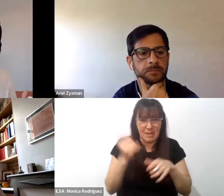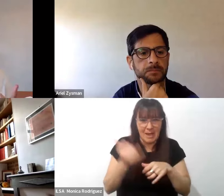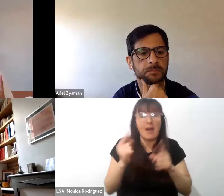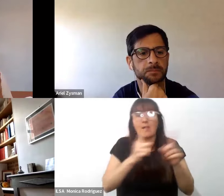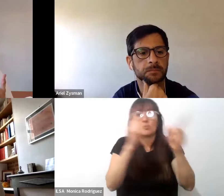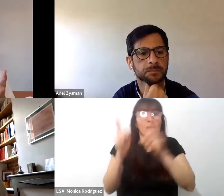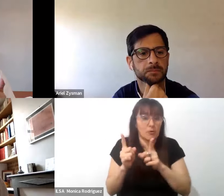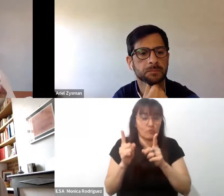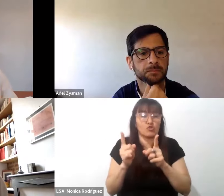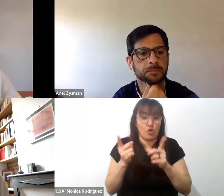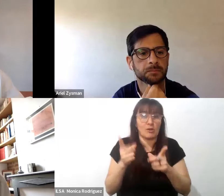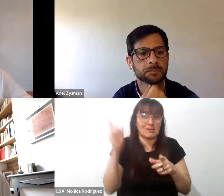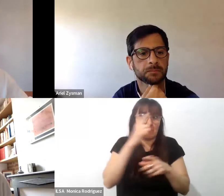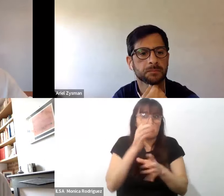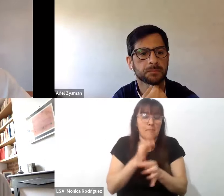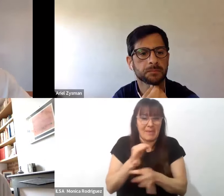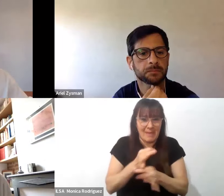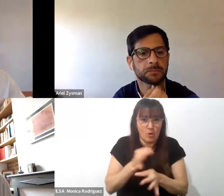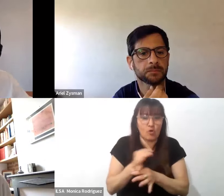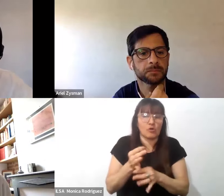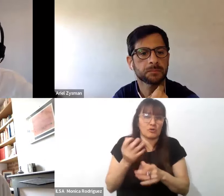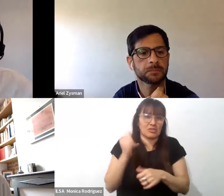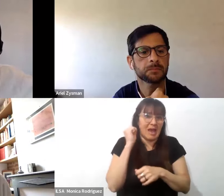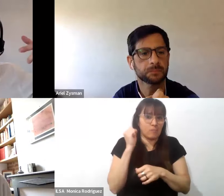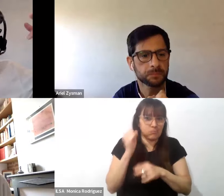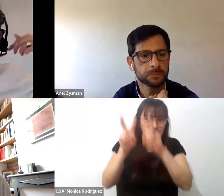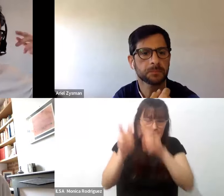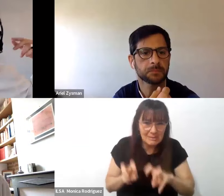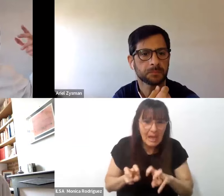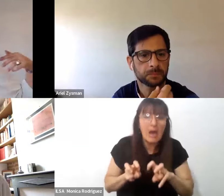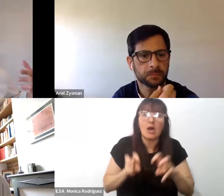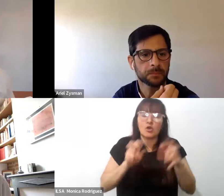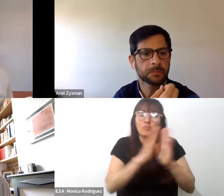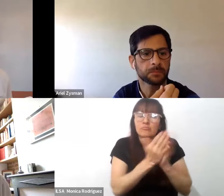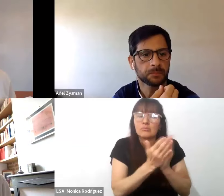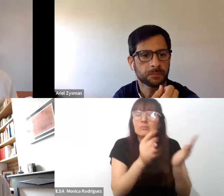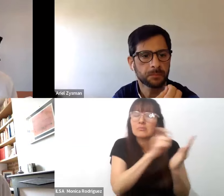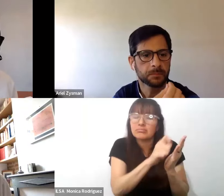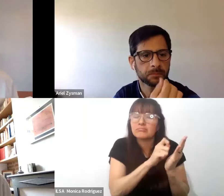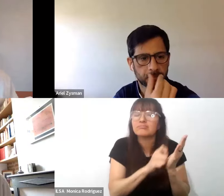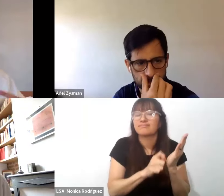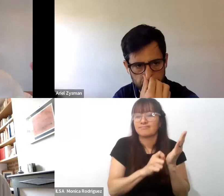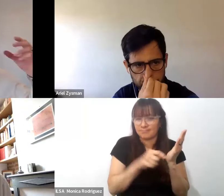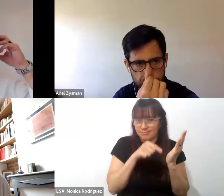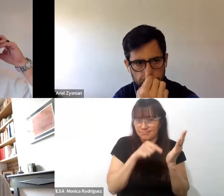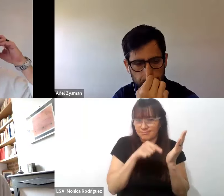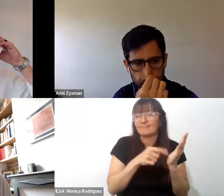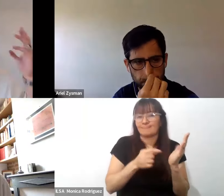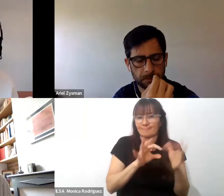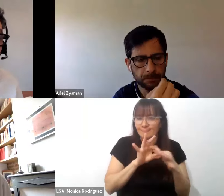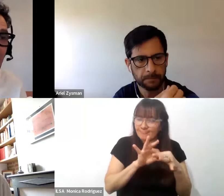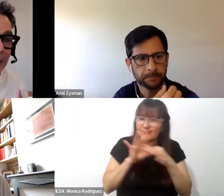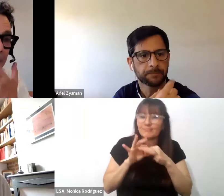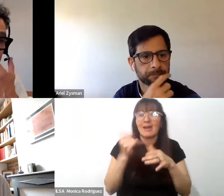pedagogos exploraban el género narrativo para dar cuenta de su propia experiencia hay